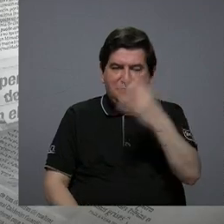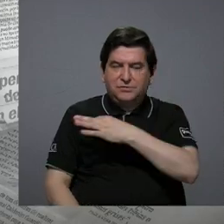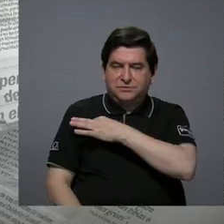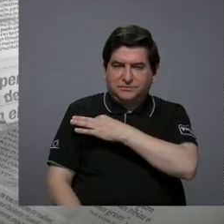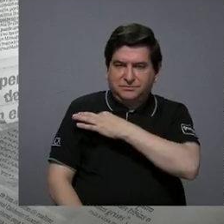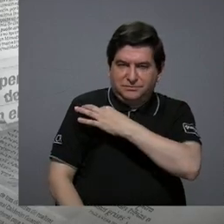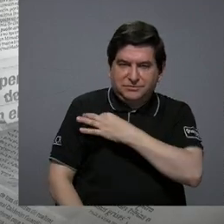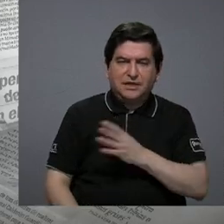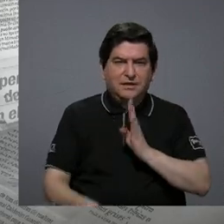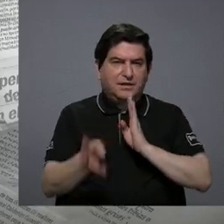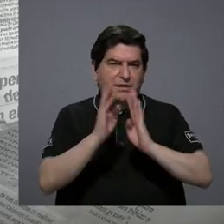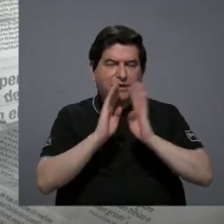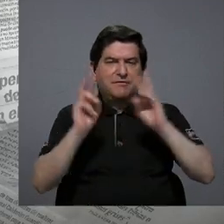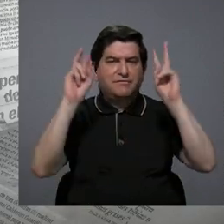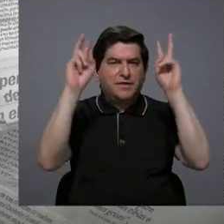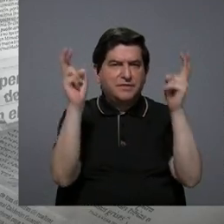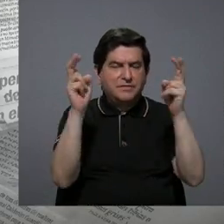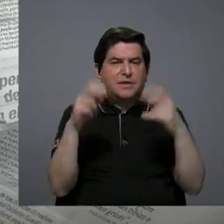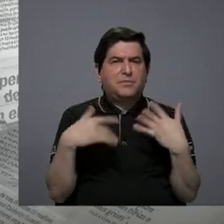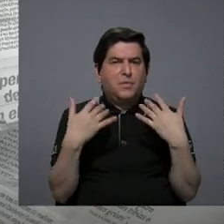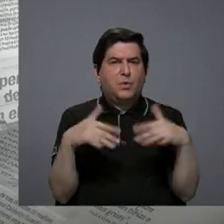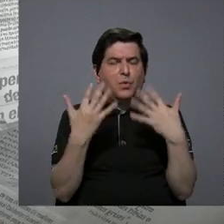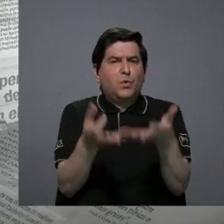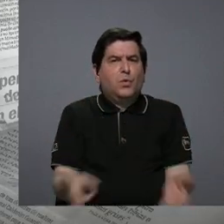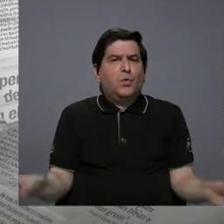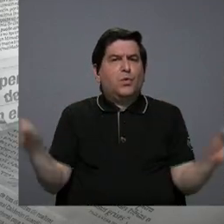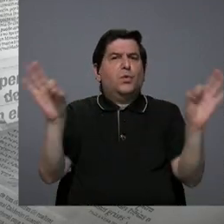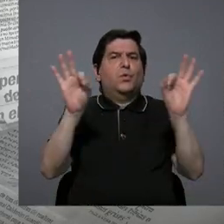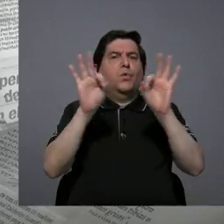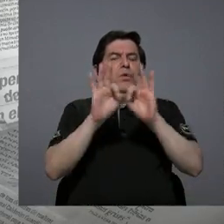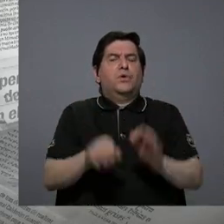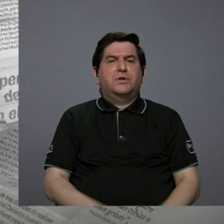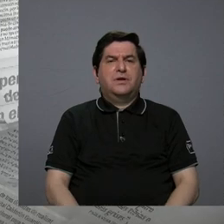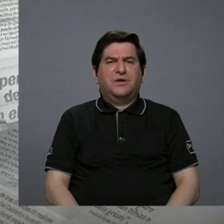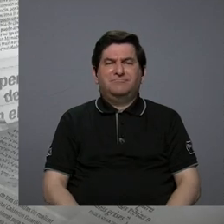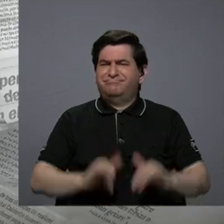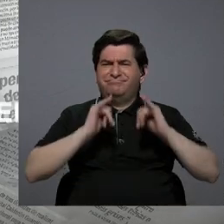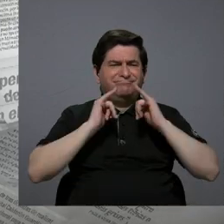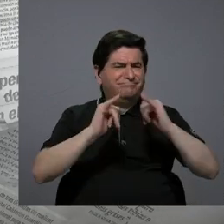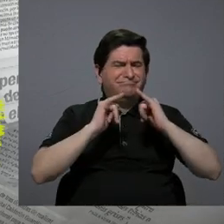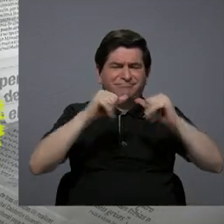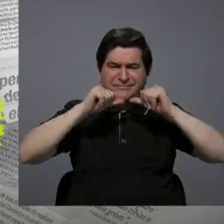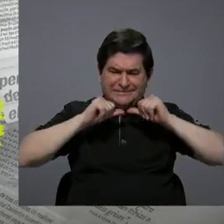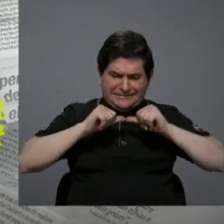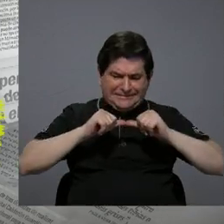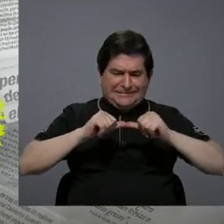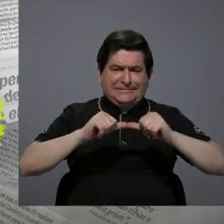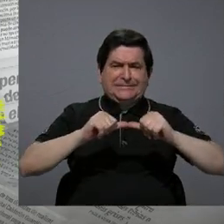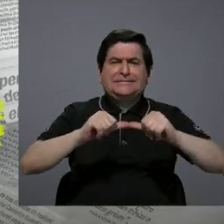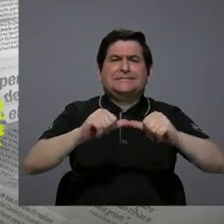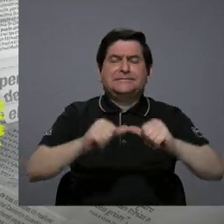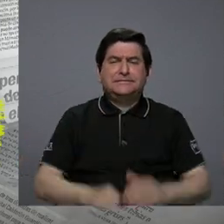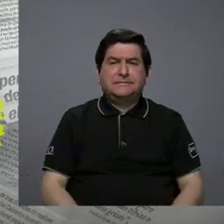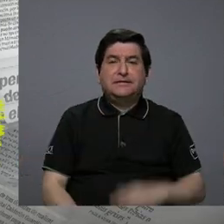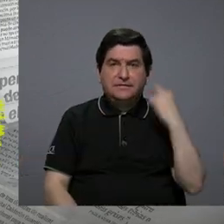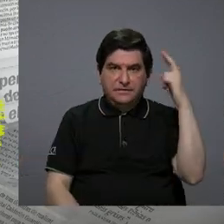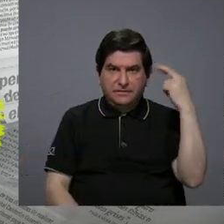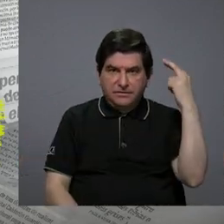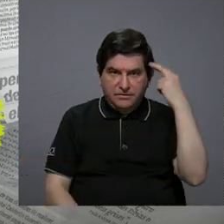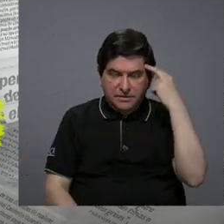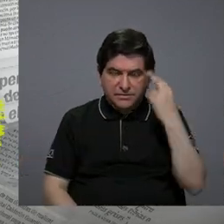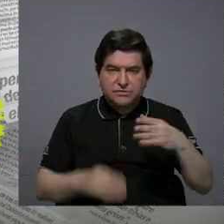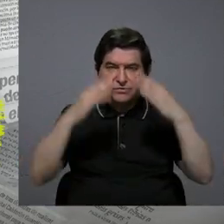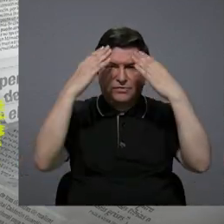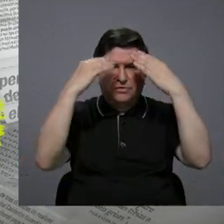invitado para hablar de un tema sumamente importante que es la desigualdad persistente a la luz del